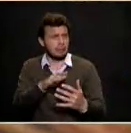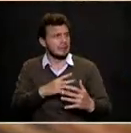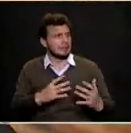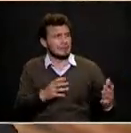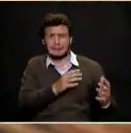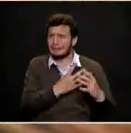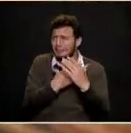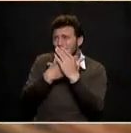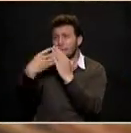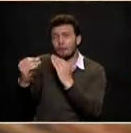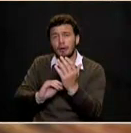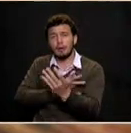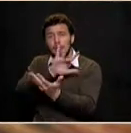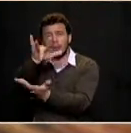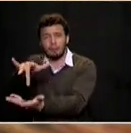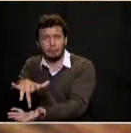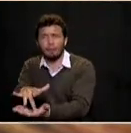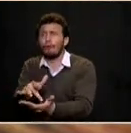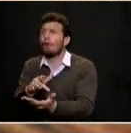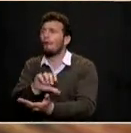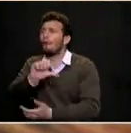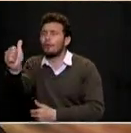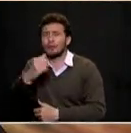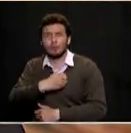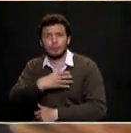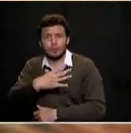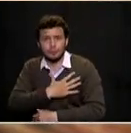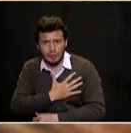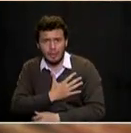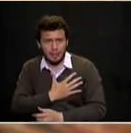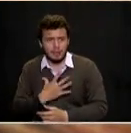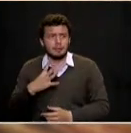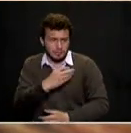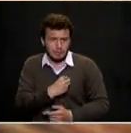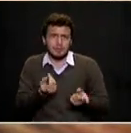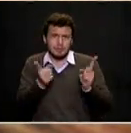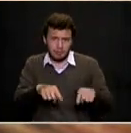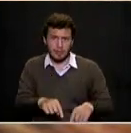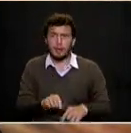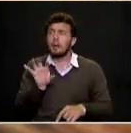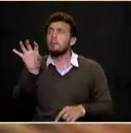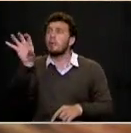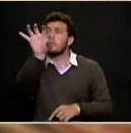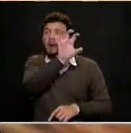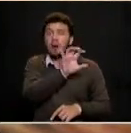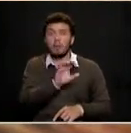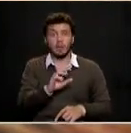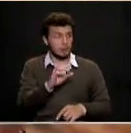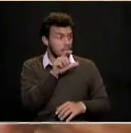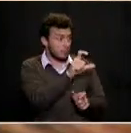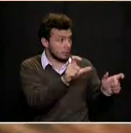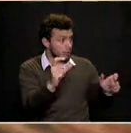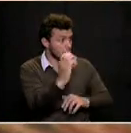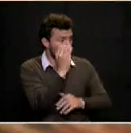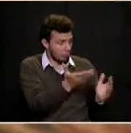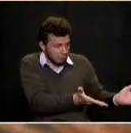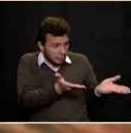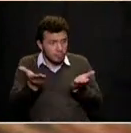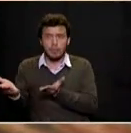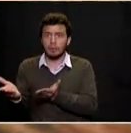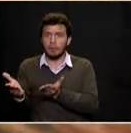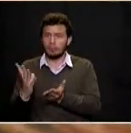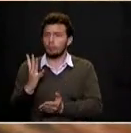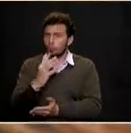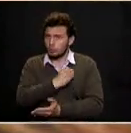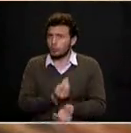situación económica tratando de buscar otras oportunidades. Entonces, si en otros países han recibido a los colombianos, nosotros con todo el ánimo humanitario